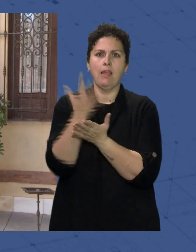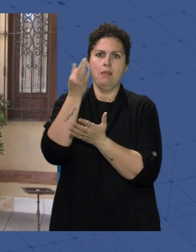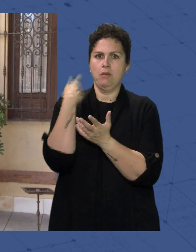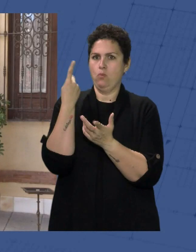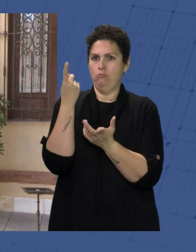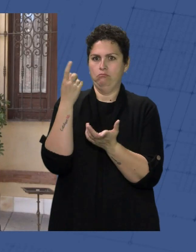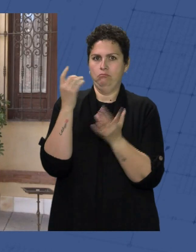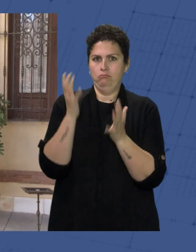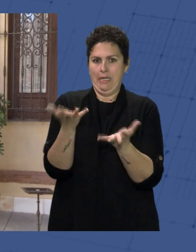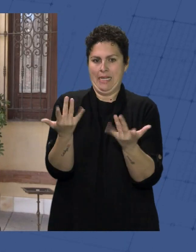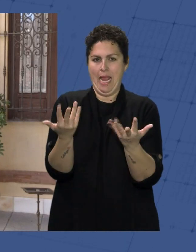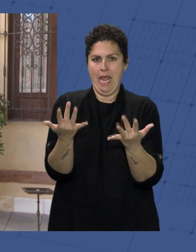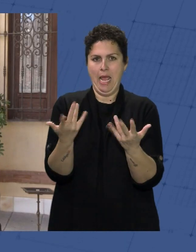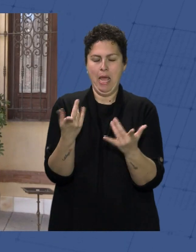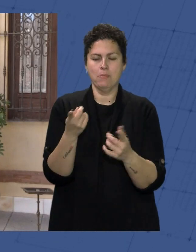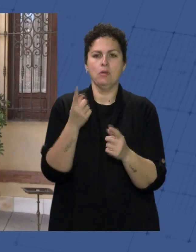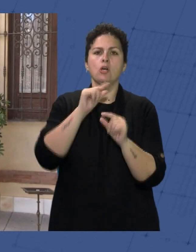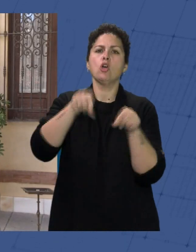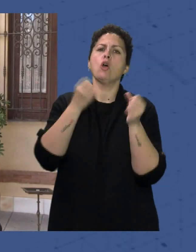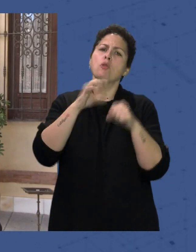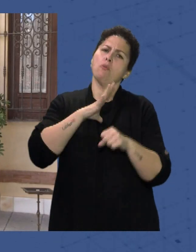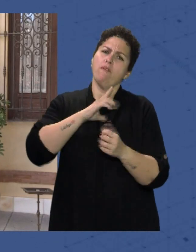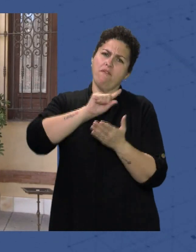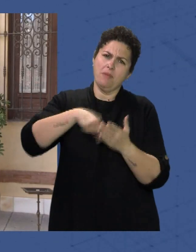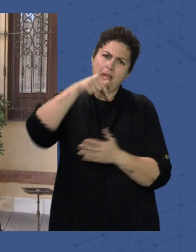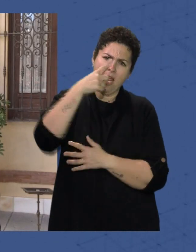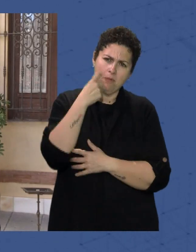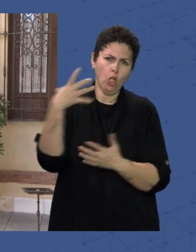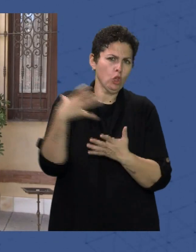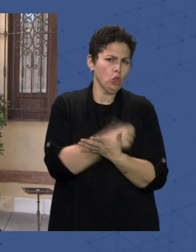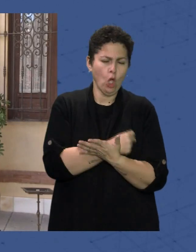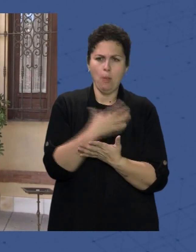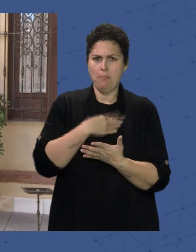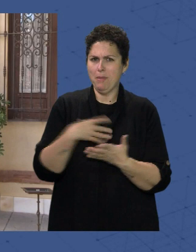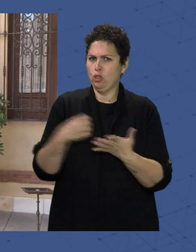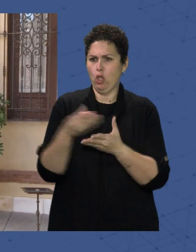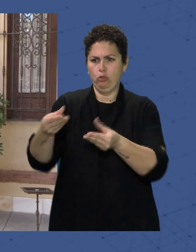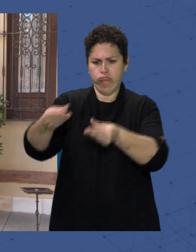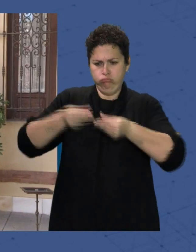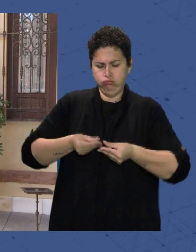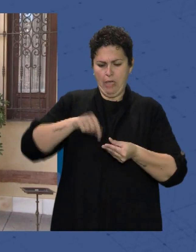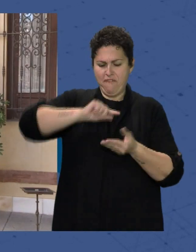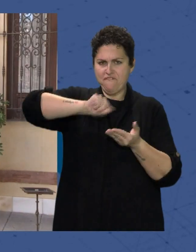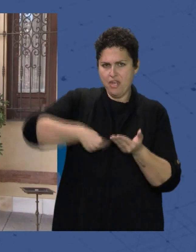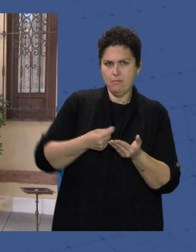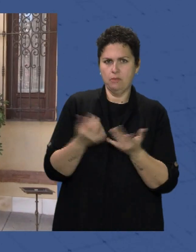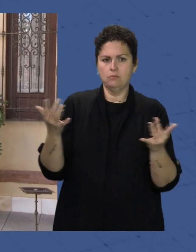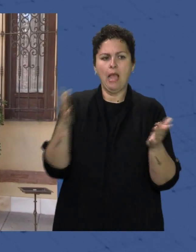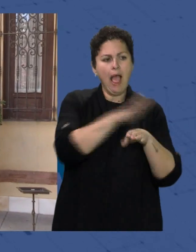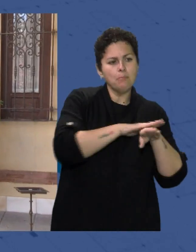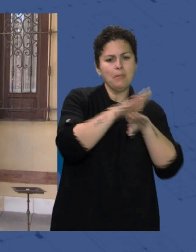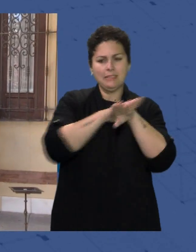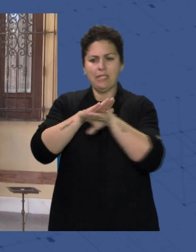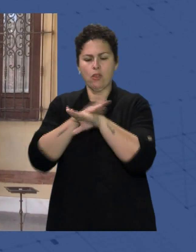Todos los trámites Que el convenio Se firme En Almería Que todas las partes Vengan Y visibilicemos Esa unión De todas las administraciones Y el